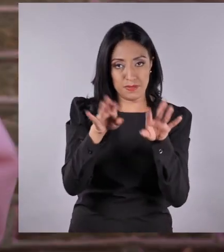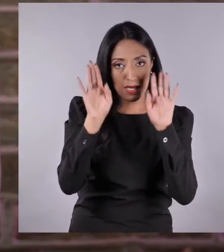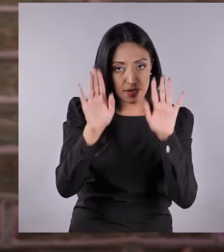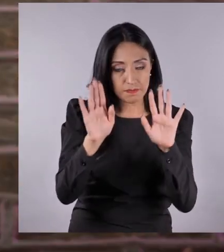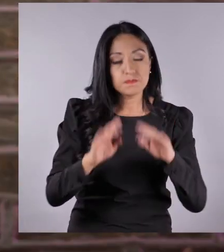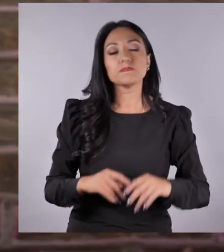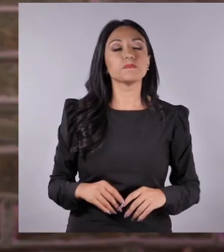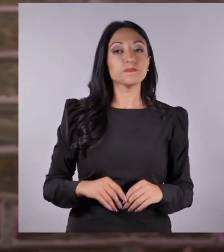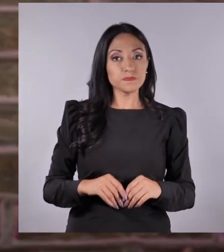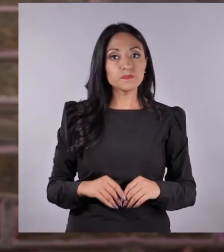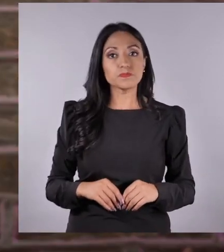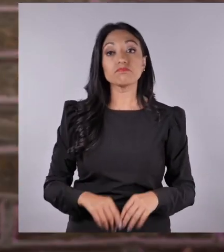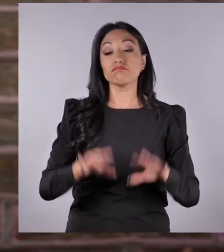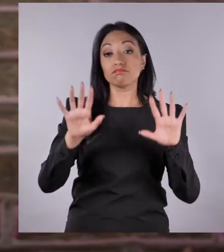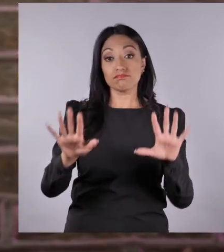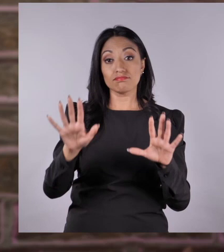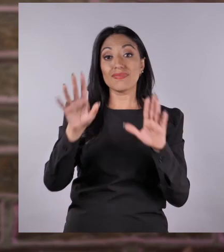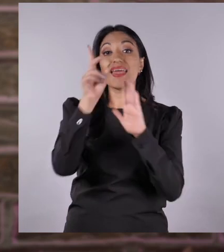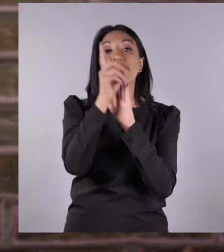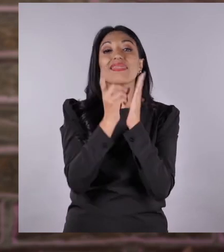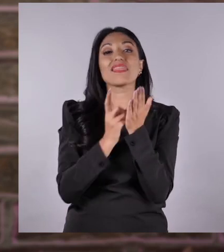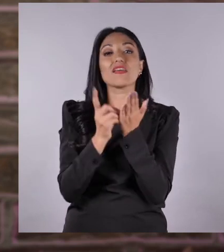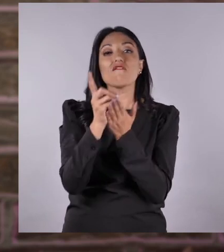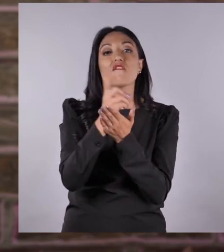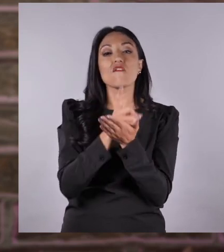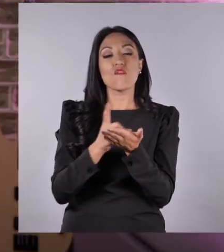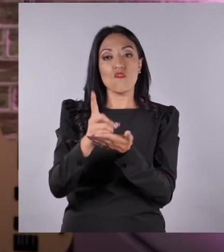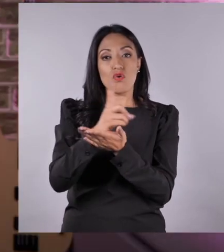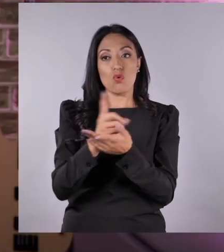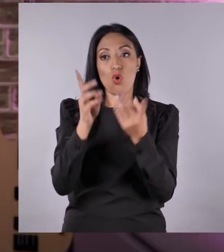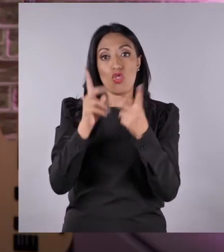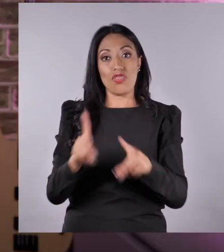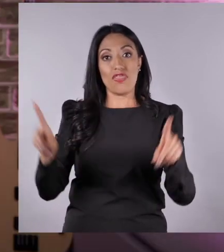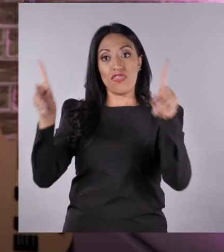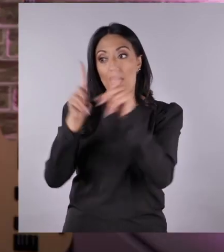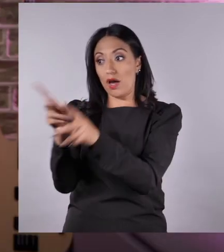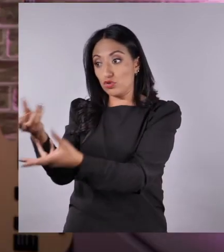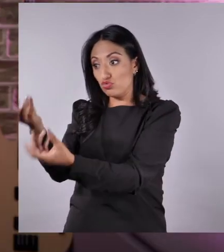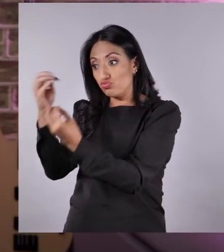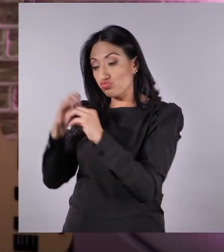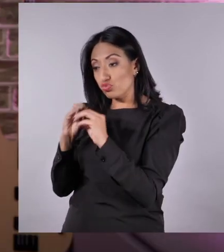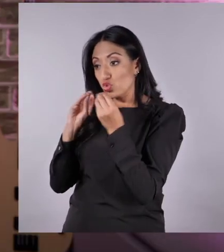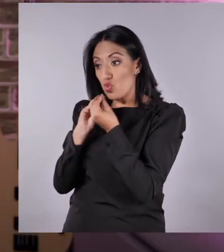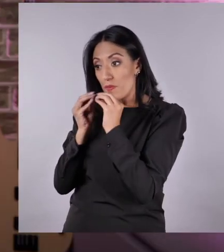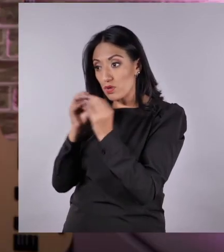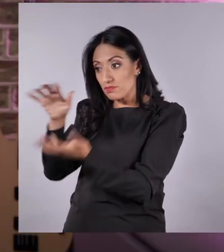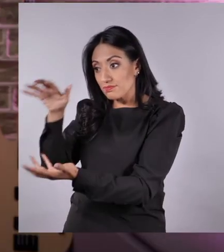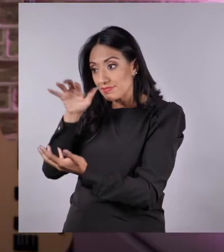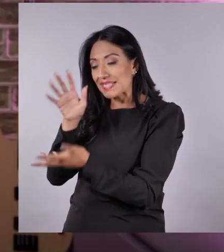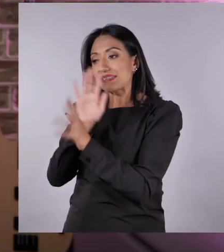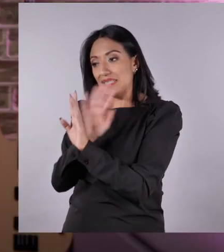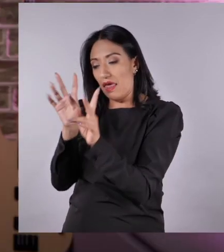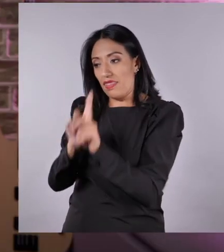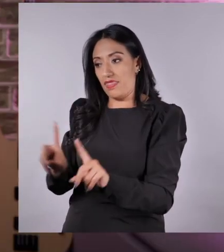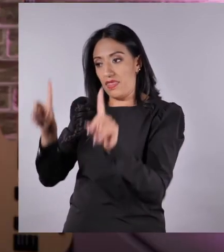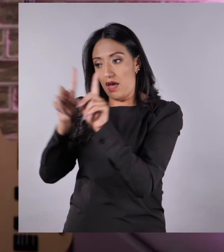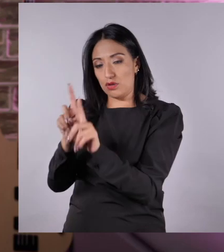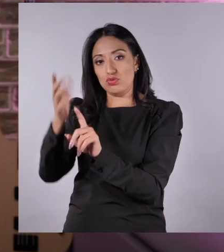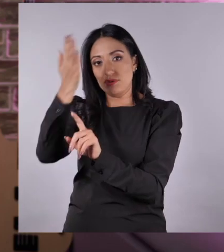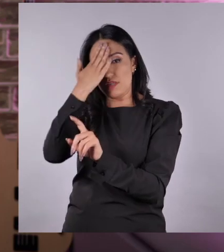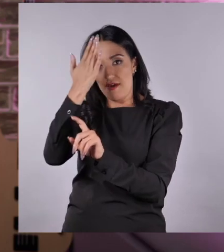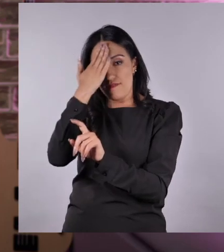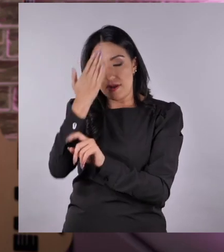Explícame. ¿Qué es una gráfica? Es un tipo de representación con datos generalmente numéricos. Para iniciar,